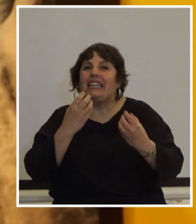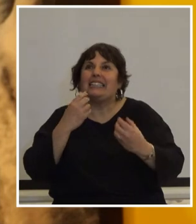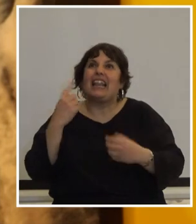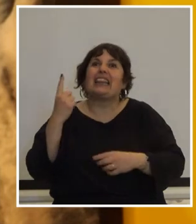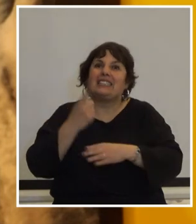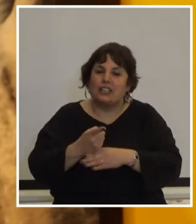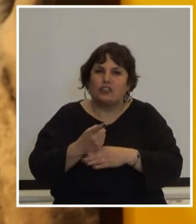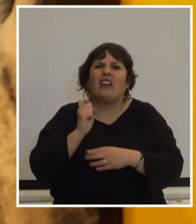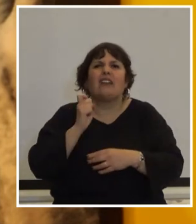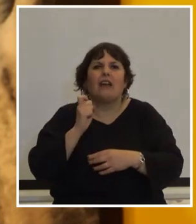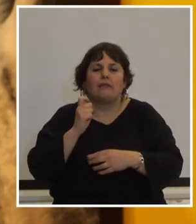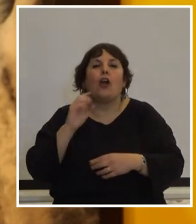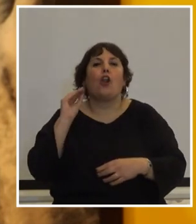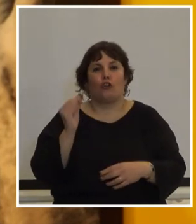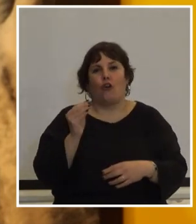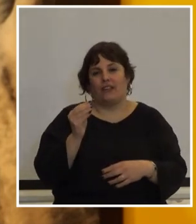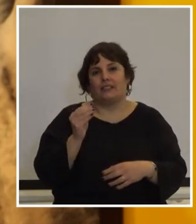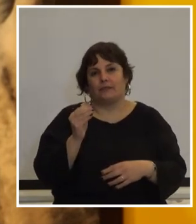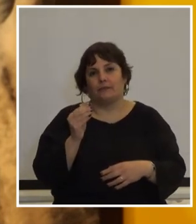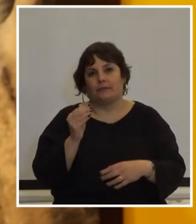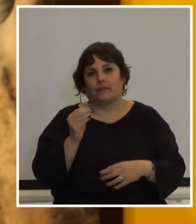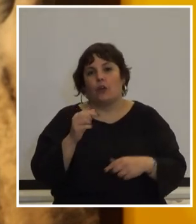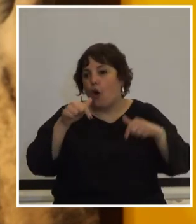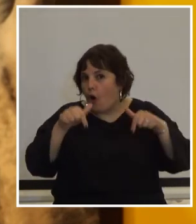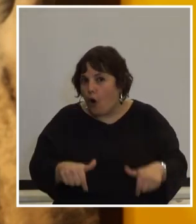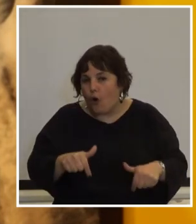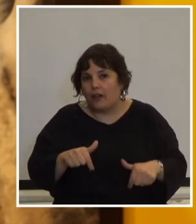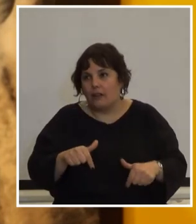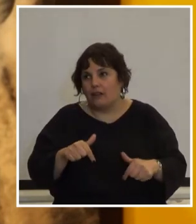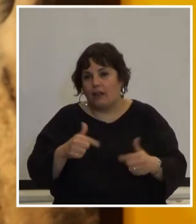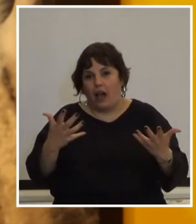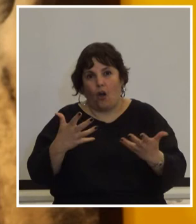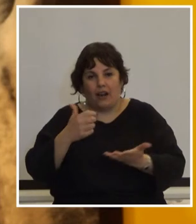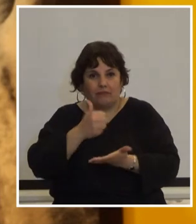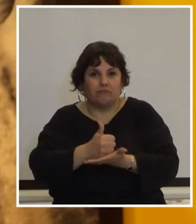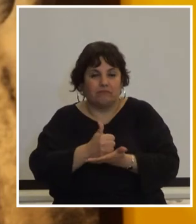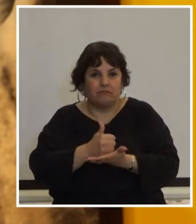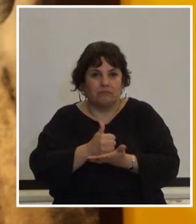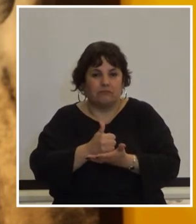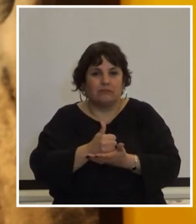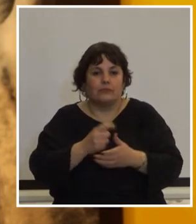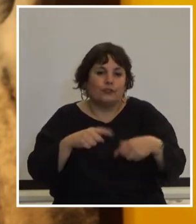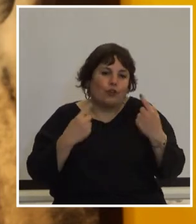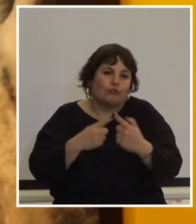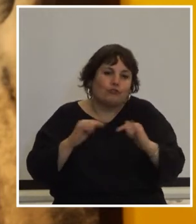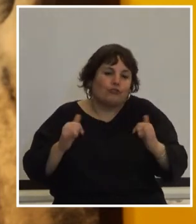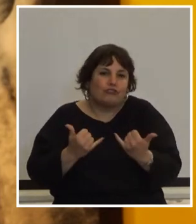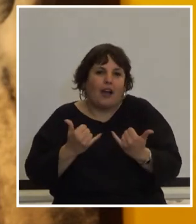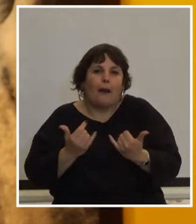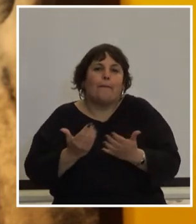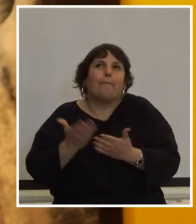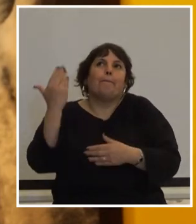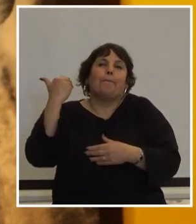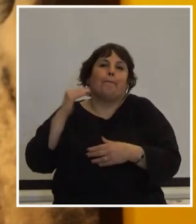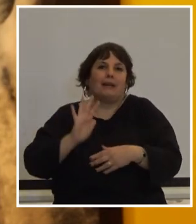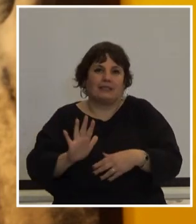las toman los jóvenes los que hoy están en la producción nosotros ya somos pasado